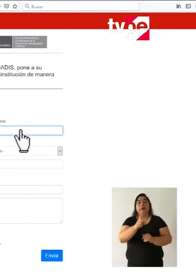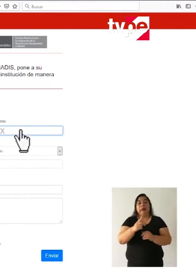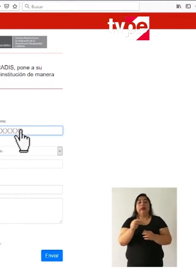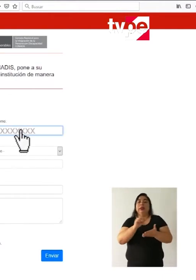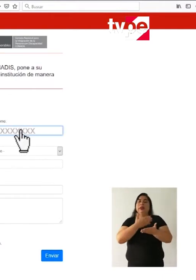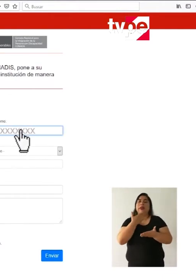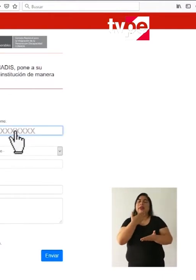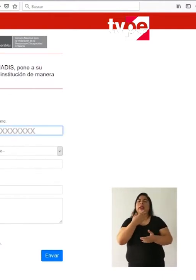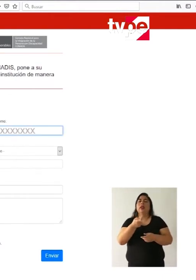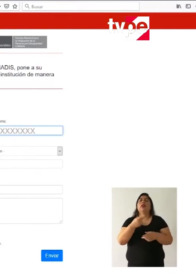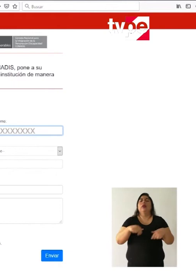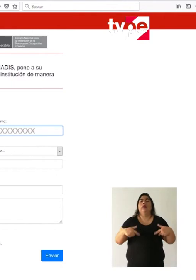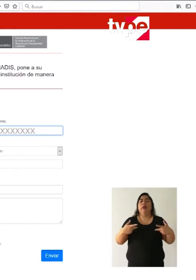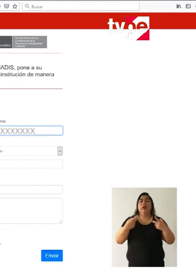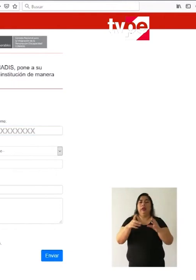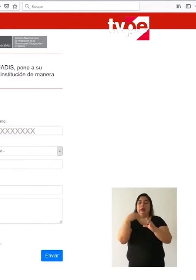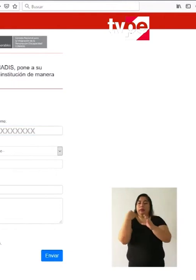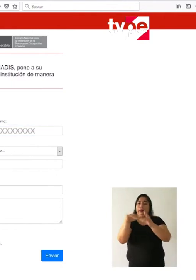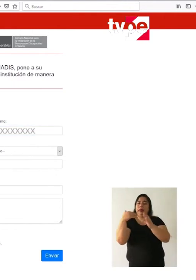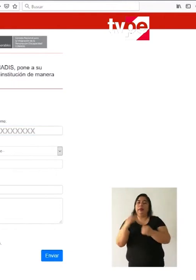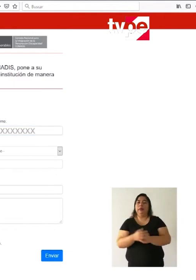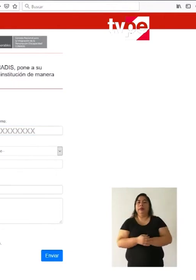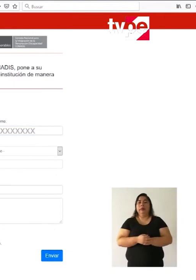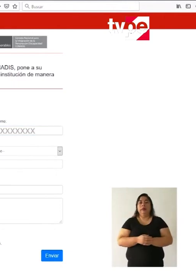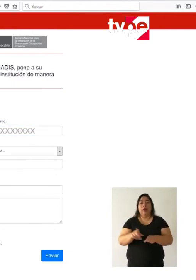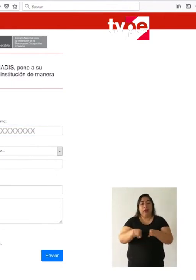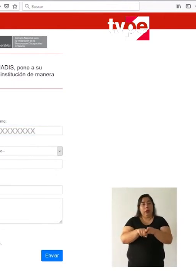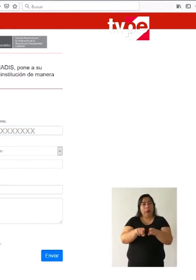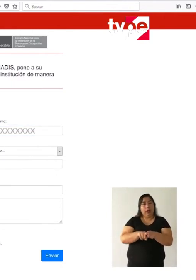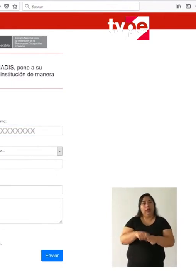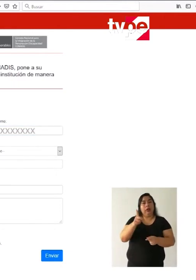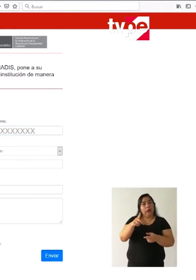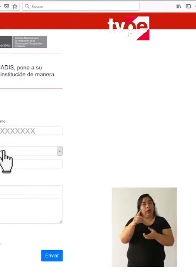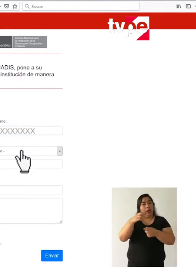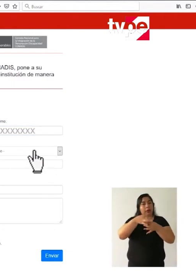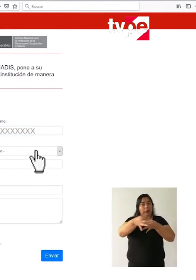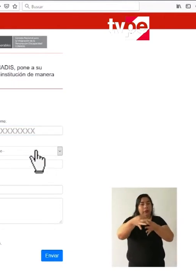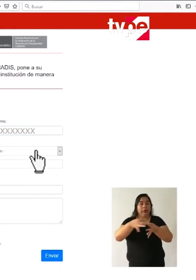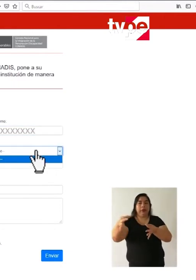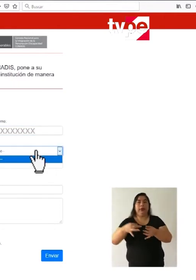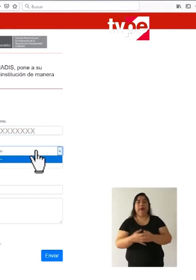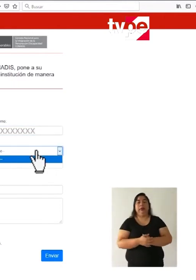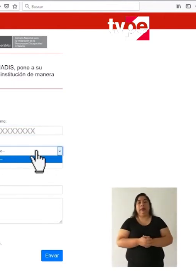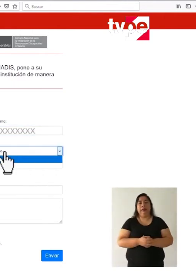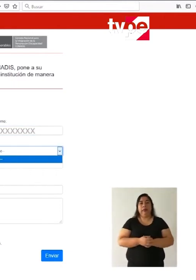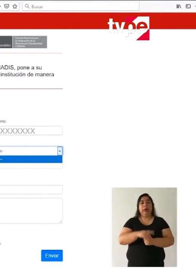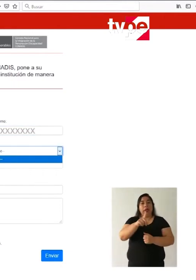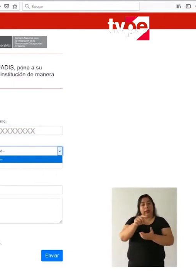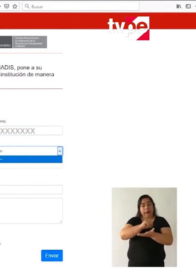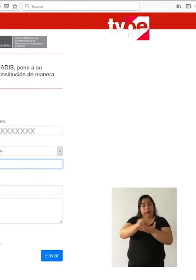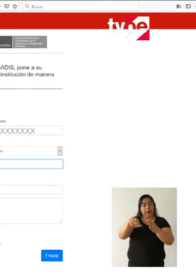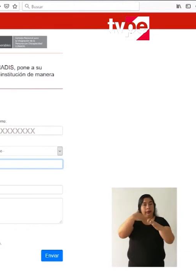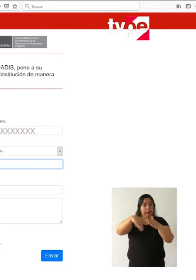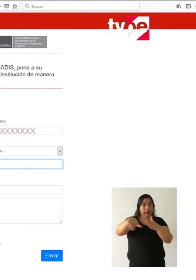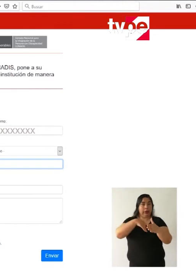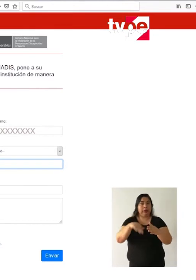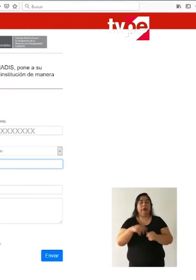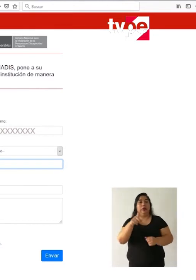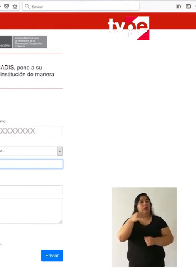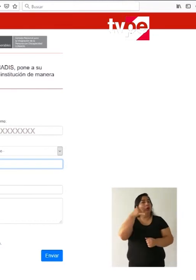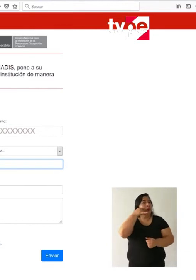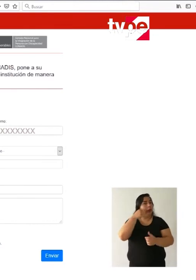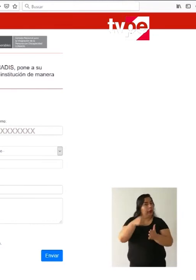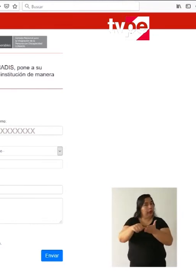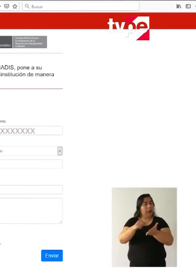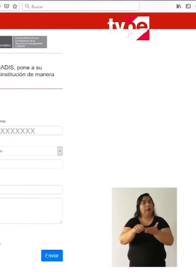Seleccione de qué departamento envía. Lo mismo con la provincia y distrito. Escriba su dirección,